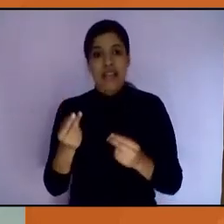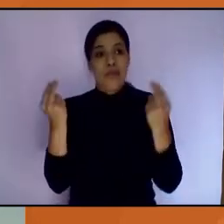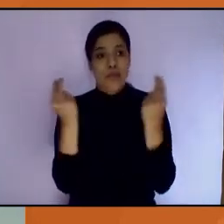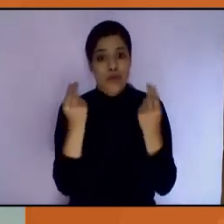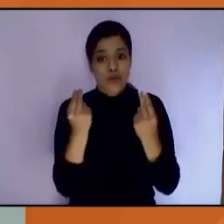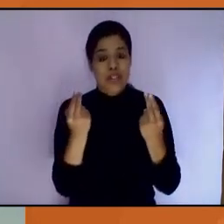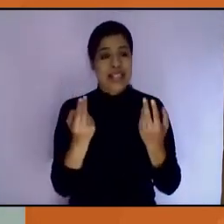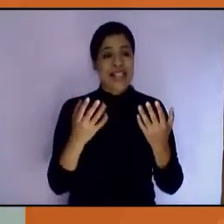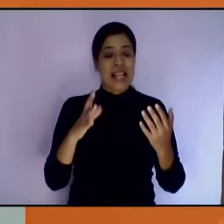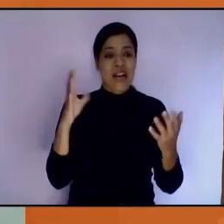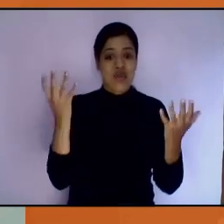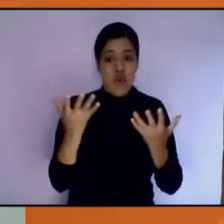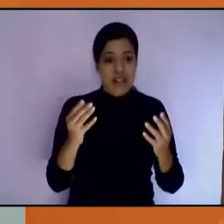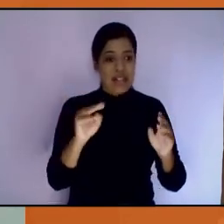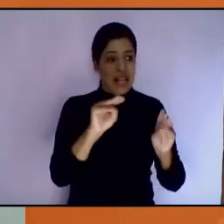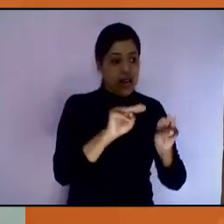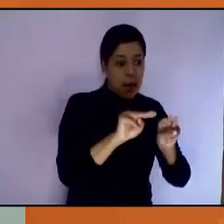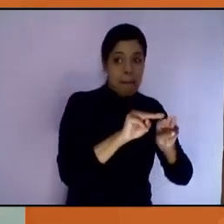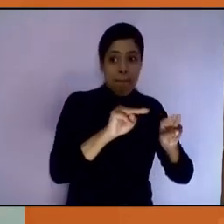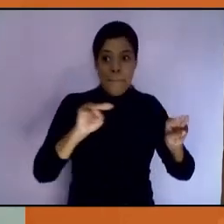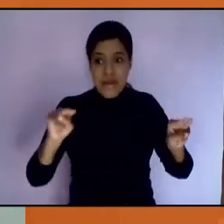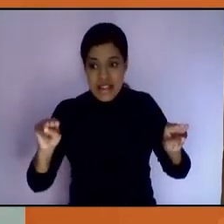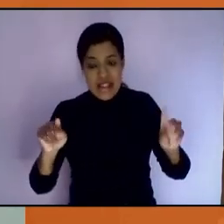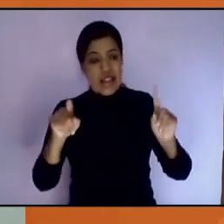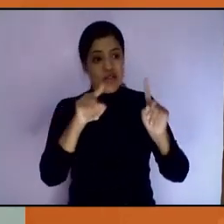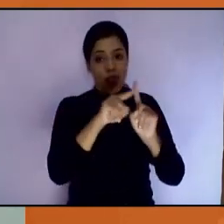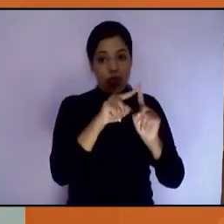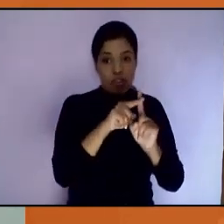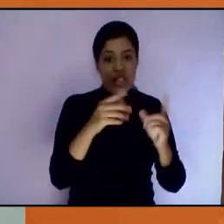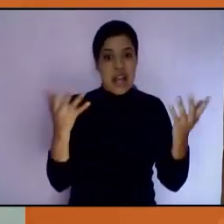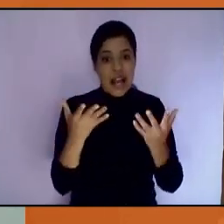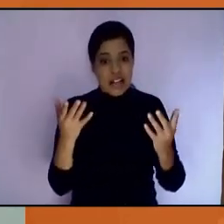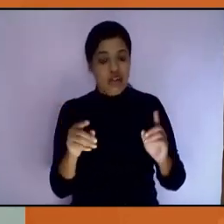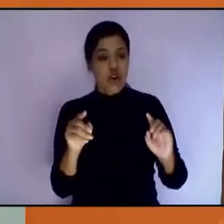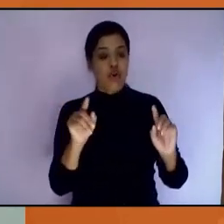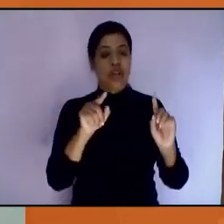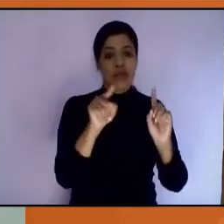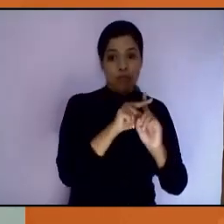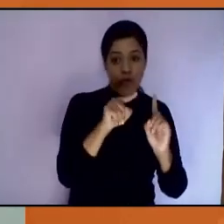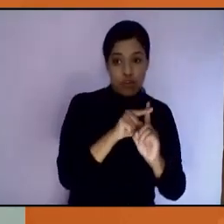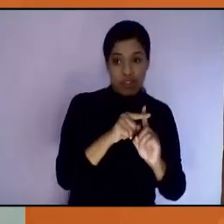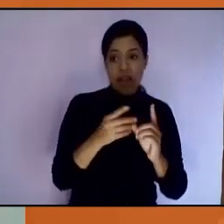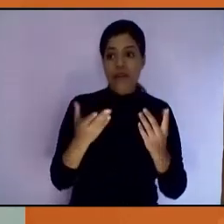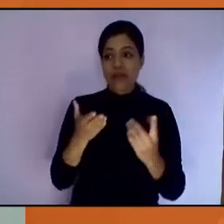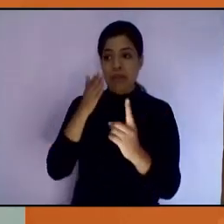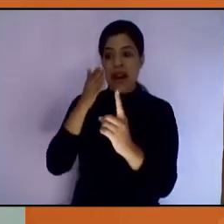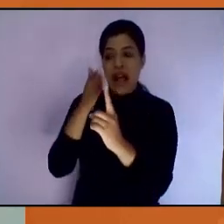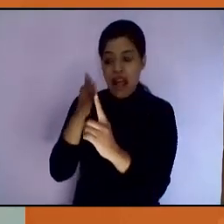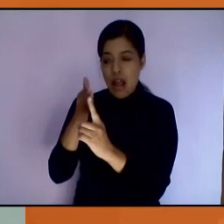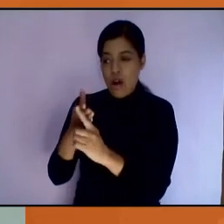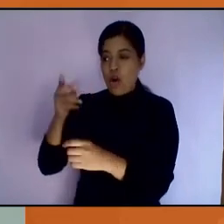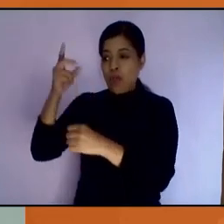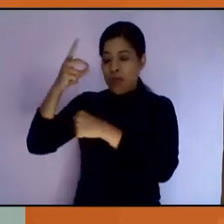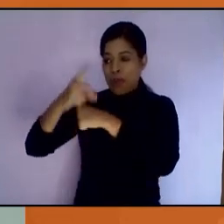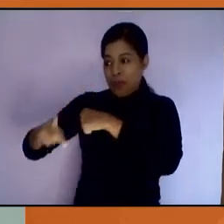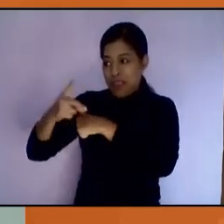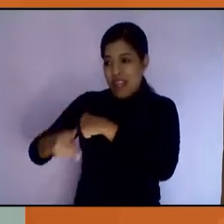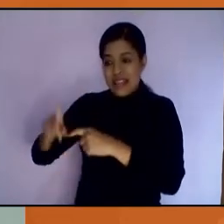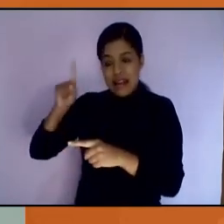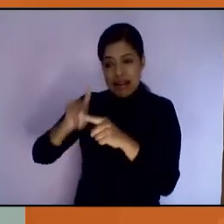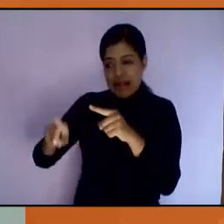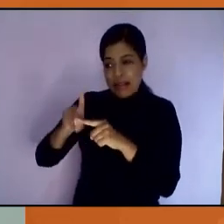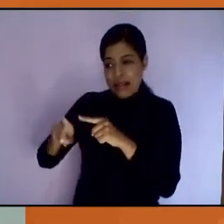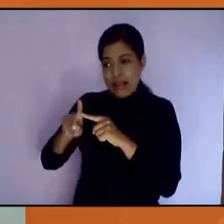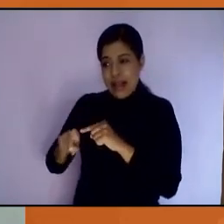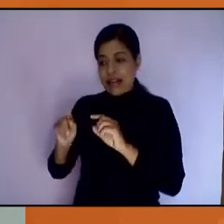positivas para hacer frente a las causas estructurales de la violencia contra la mujer